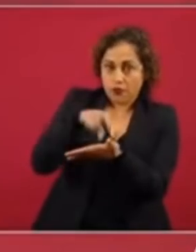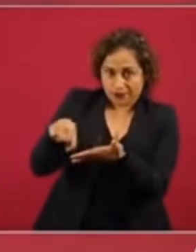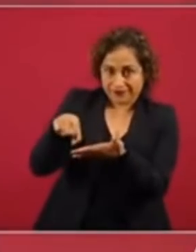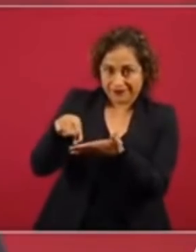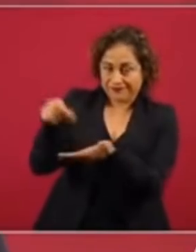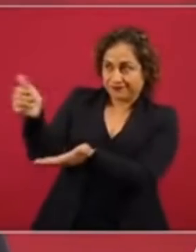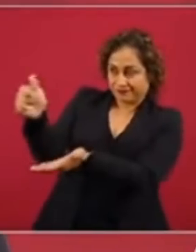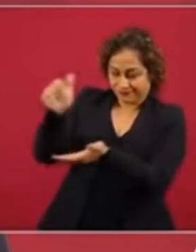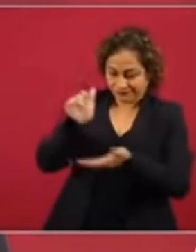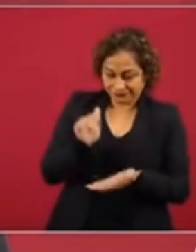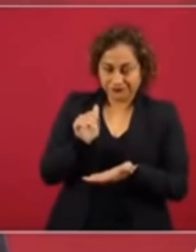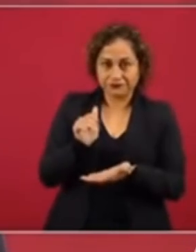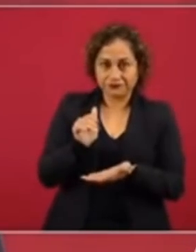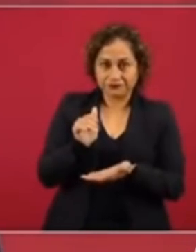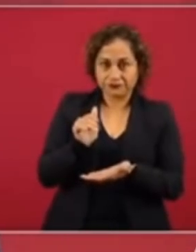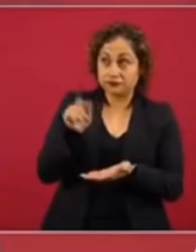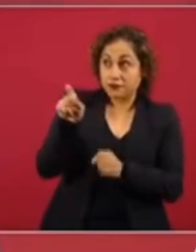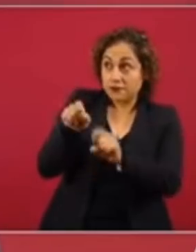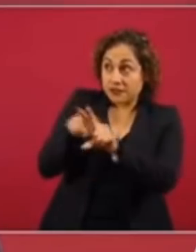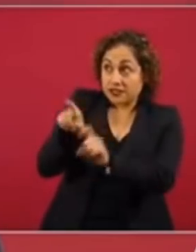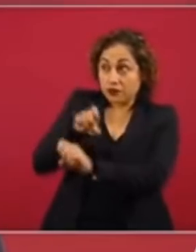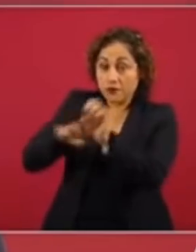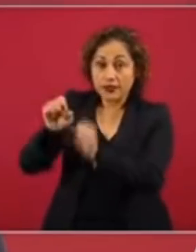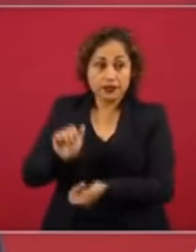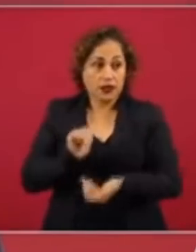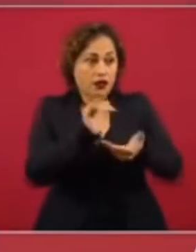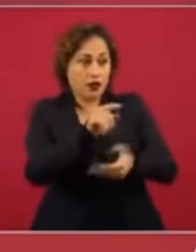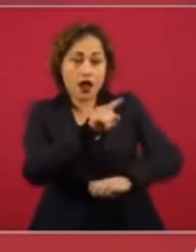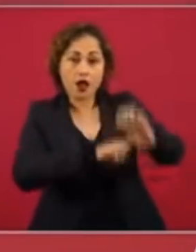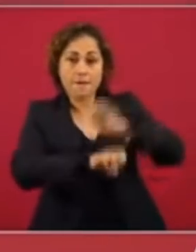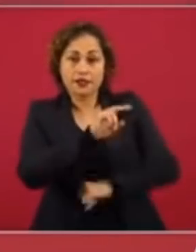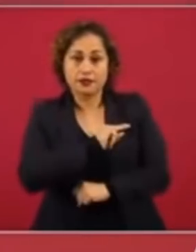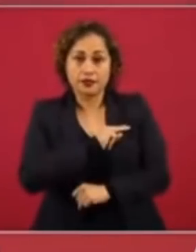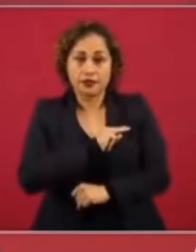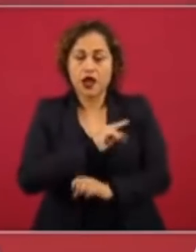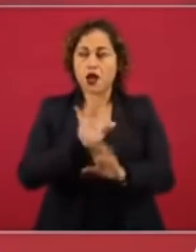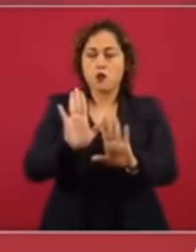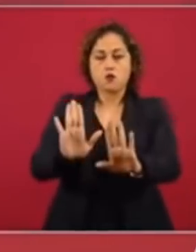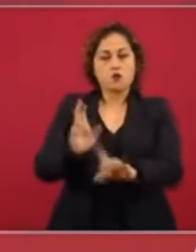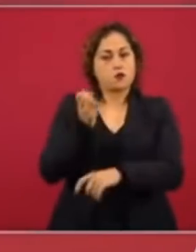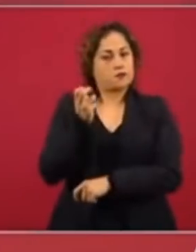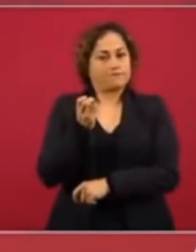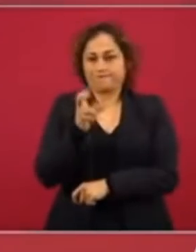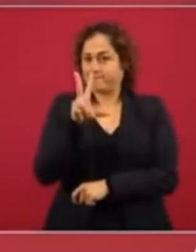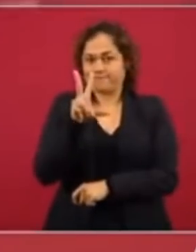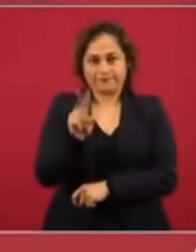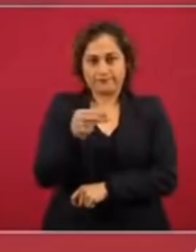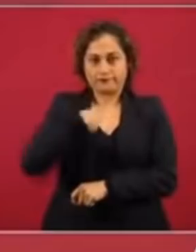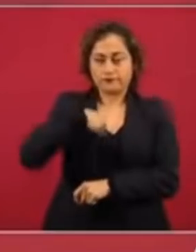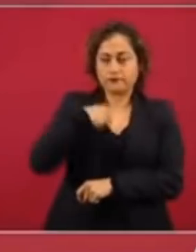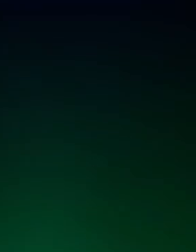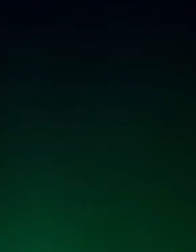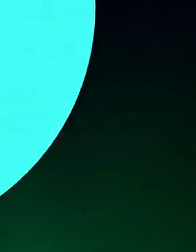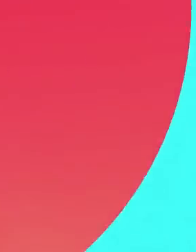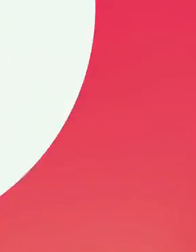no lo va a permitir en las elecciones del 2021. Nos vemos en el próximo video.